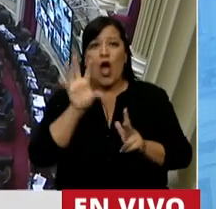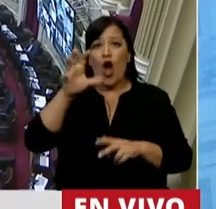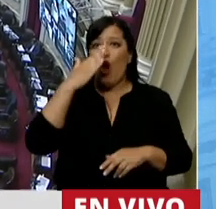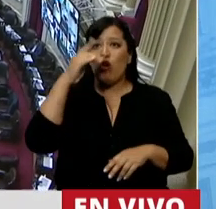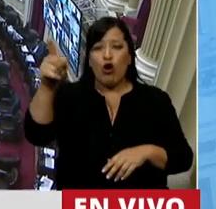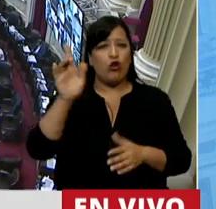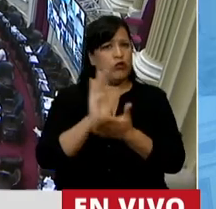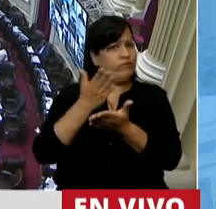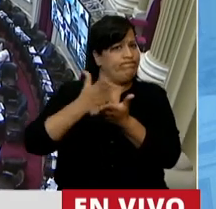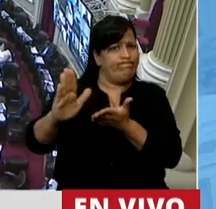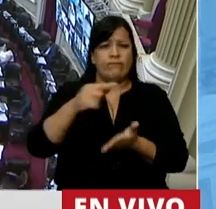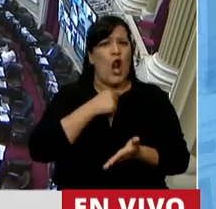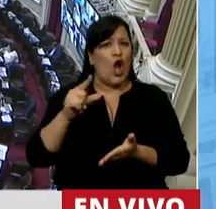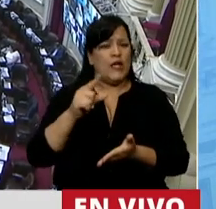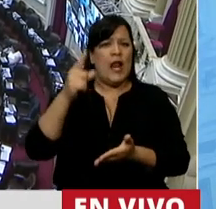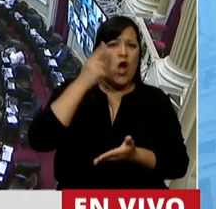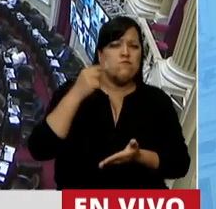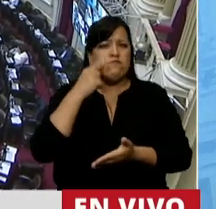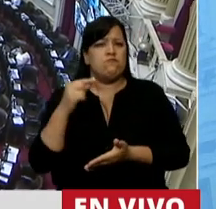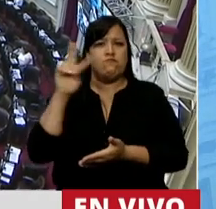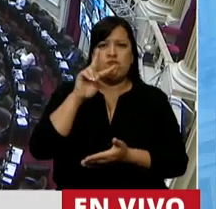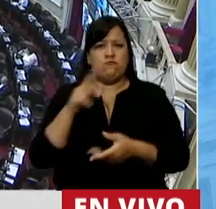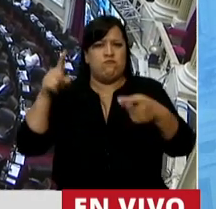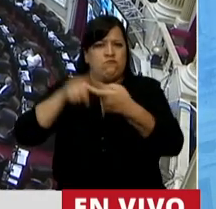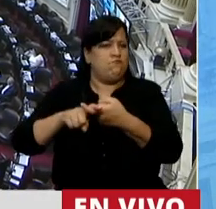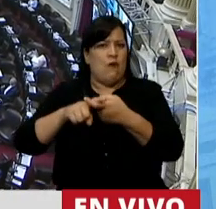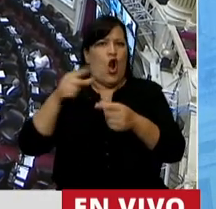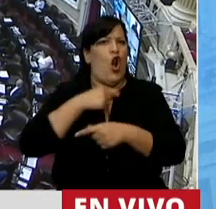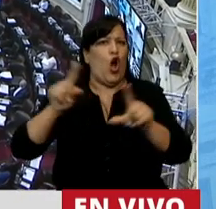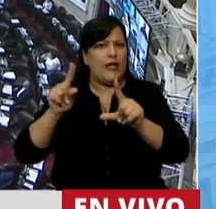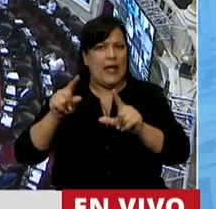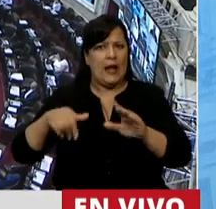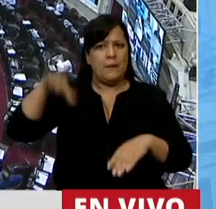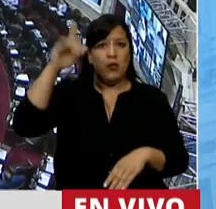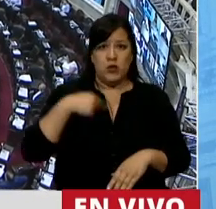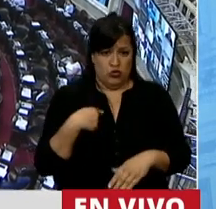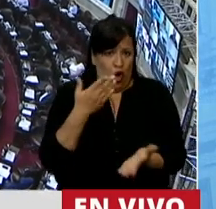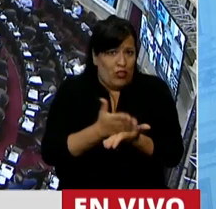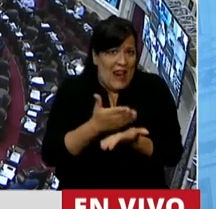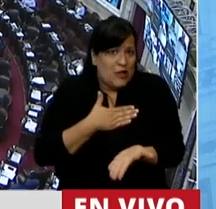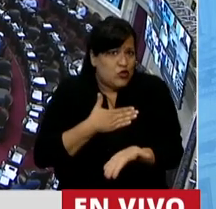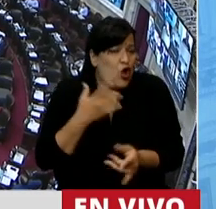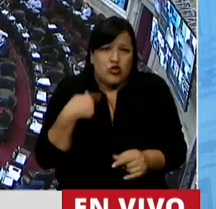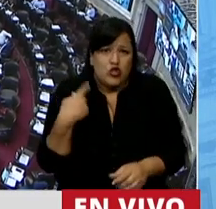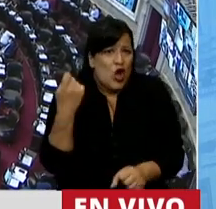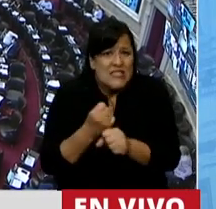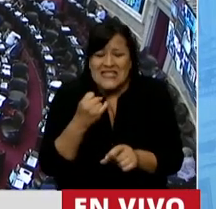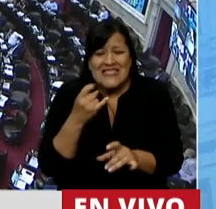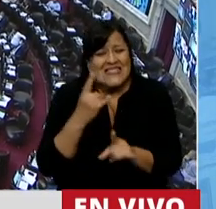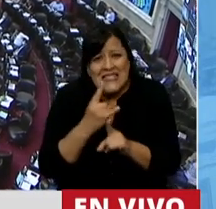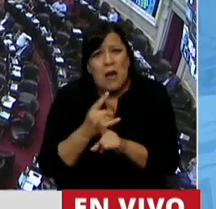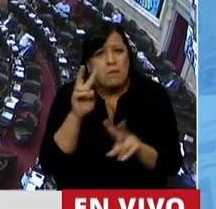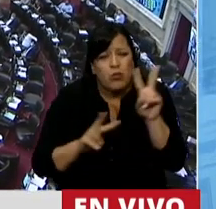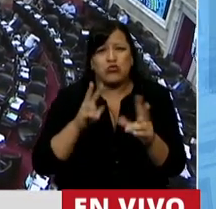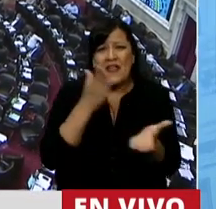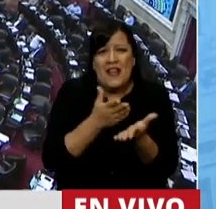el rechazo hacia el matrimonio igualitario es terriblemente mayoritario. Y yo dije, yo soy un hombre de derecho, siempre he intentado buscar derecho. Digo, yo